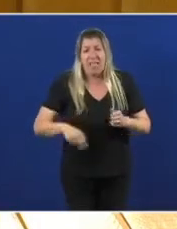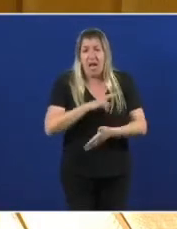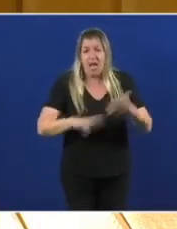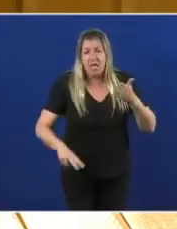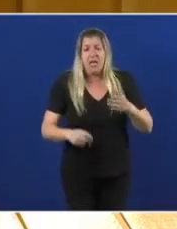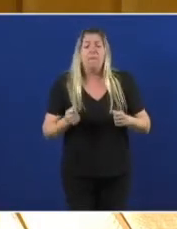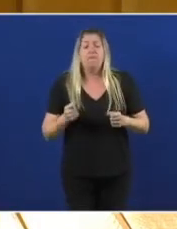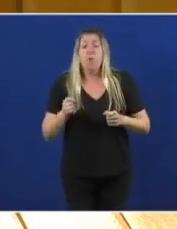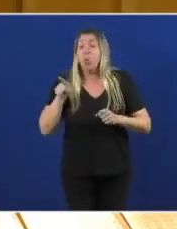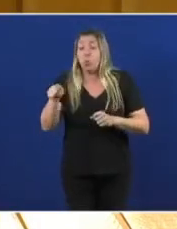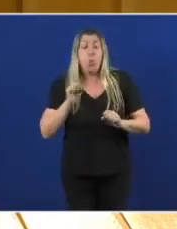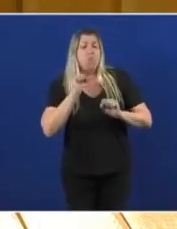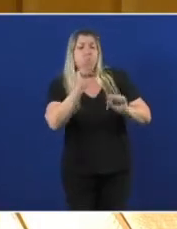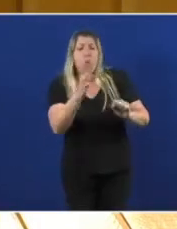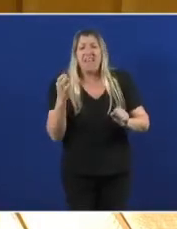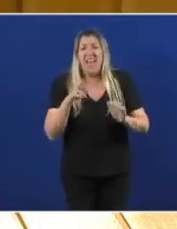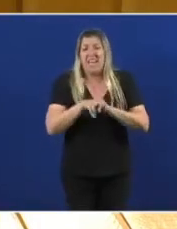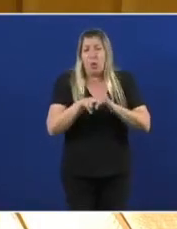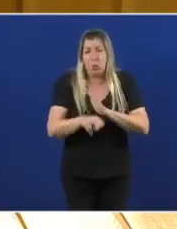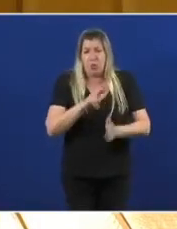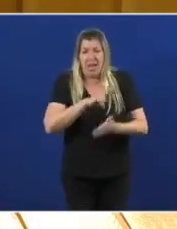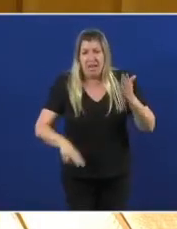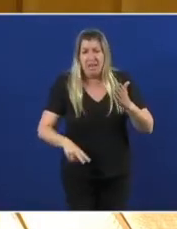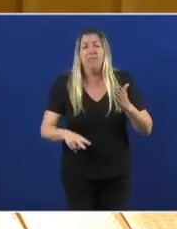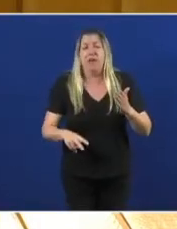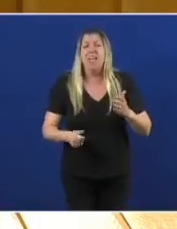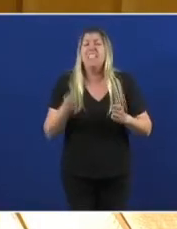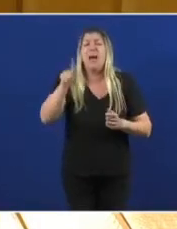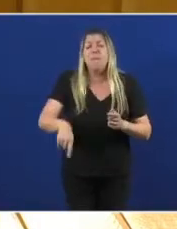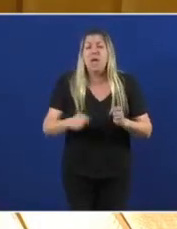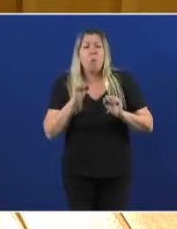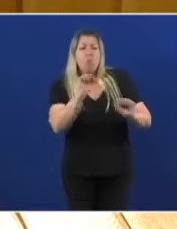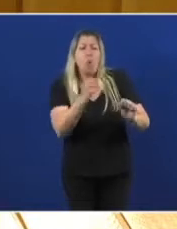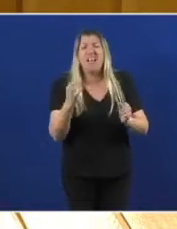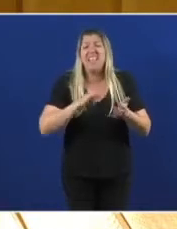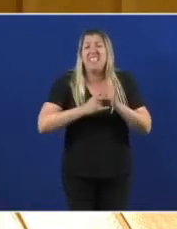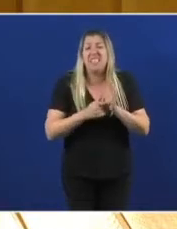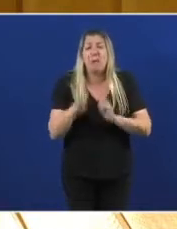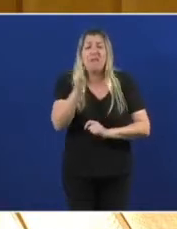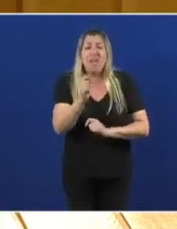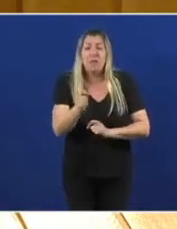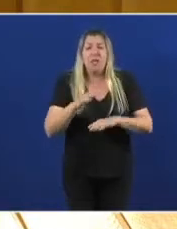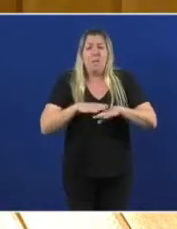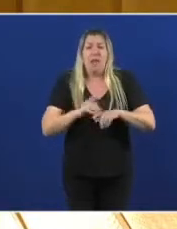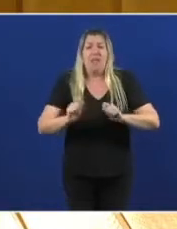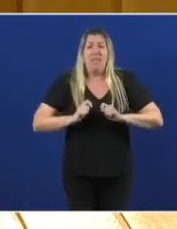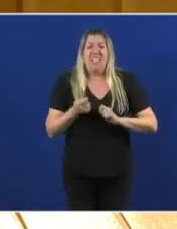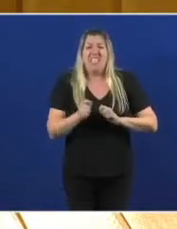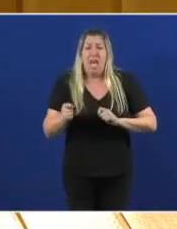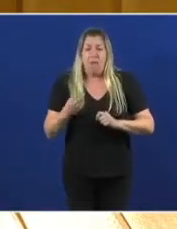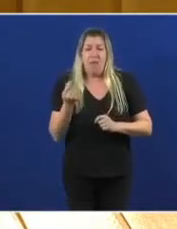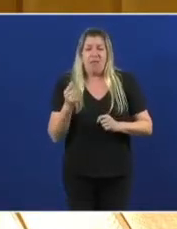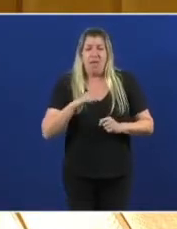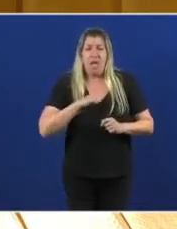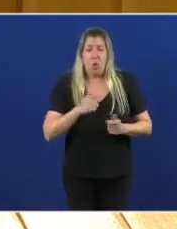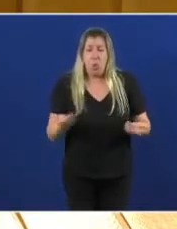crear emprego e riqueza aquí. Veta un sistema de financiamento para ter a chave dos nosos cartos. Veta reforzar a